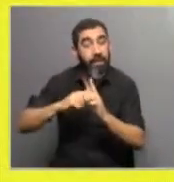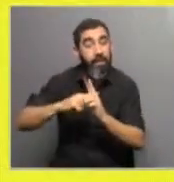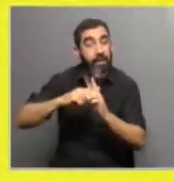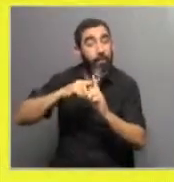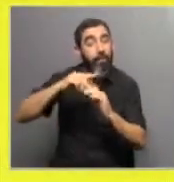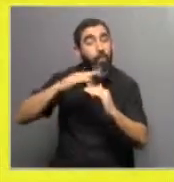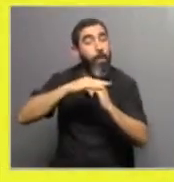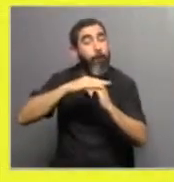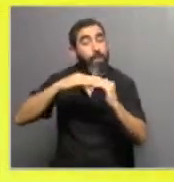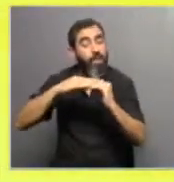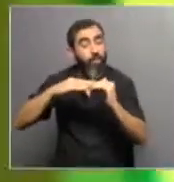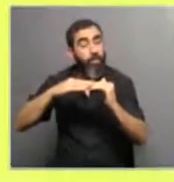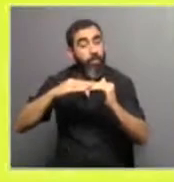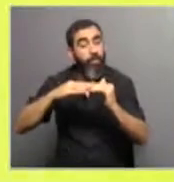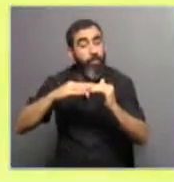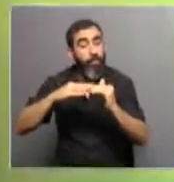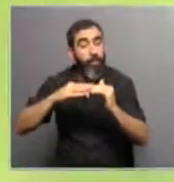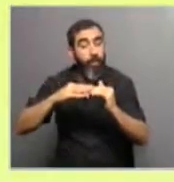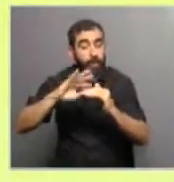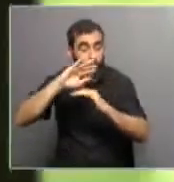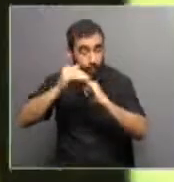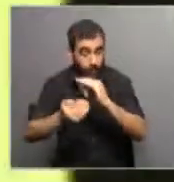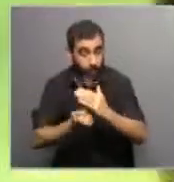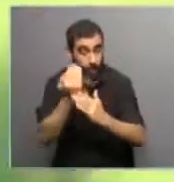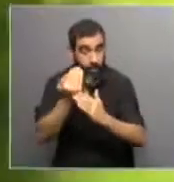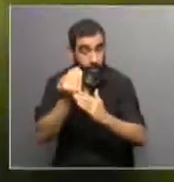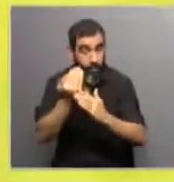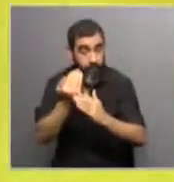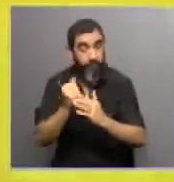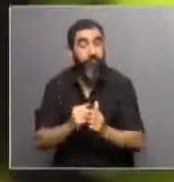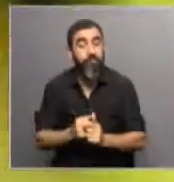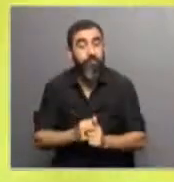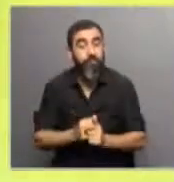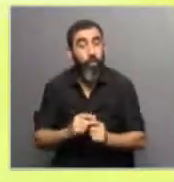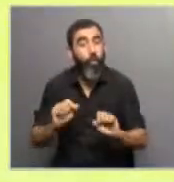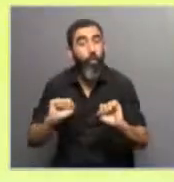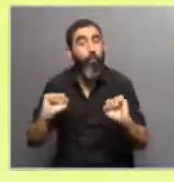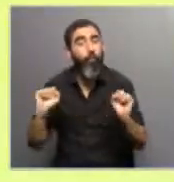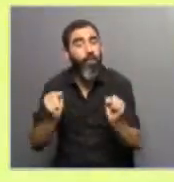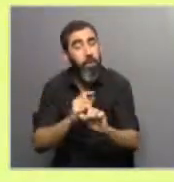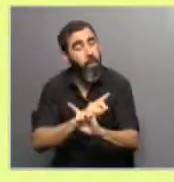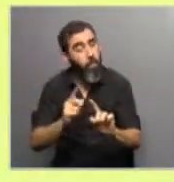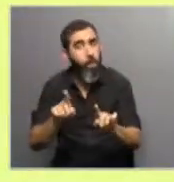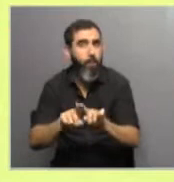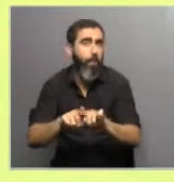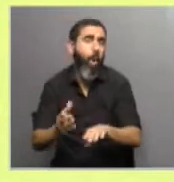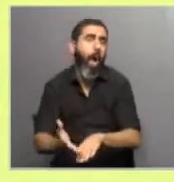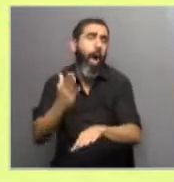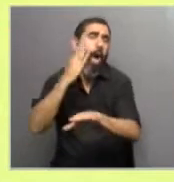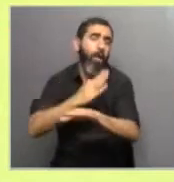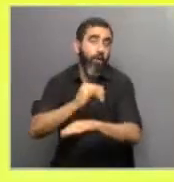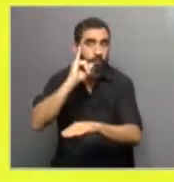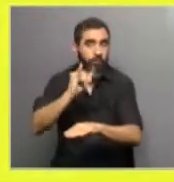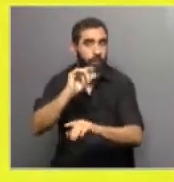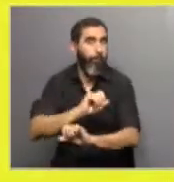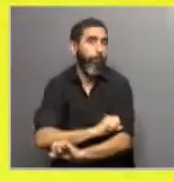mínimas, que seguramente ocurren durante la madrugada, ya no son tan frías como eran hace unas cuantas décadas